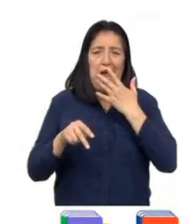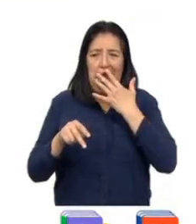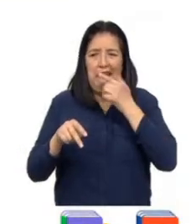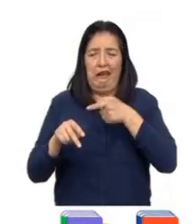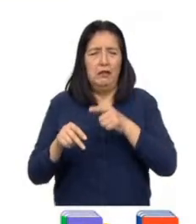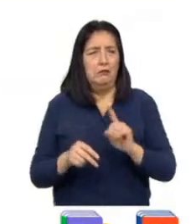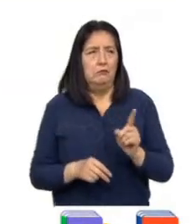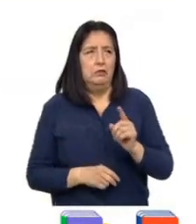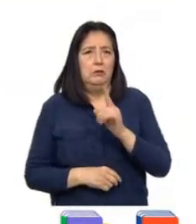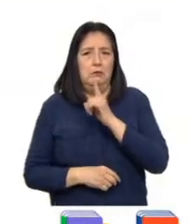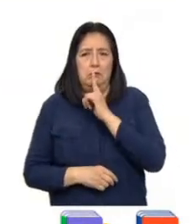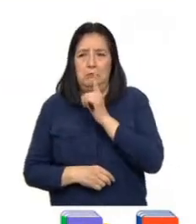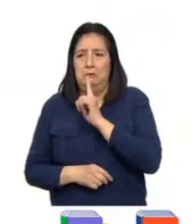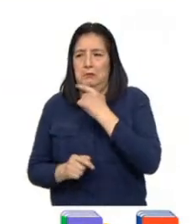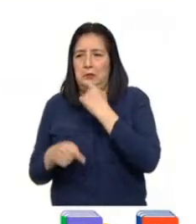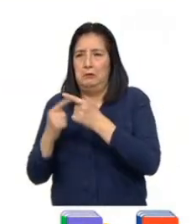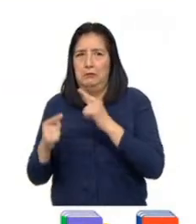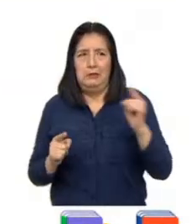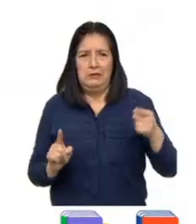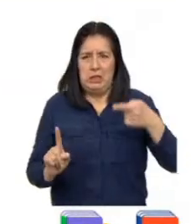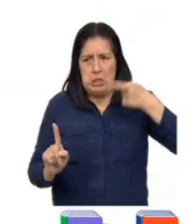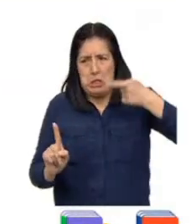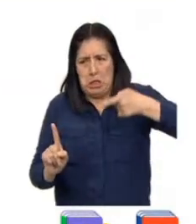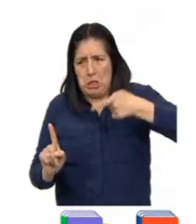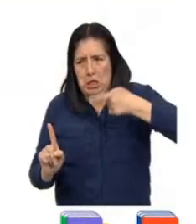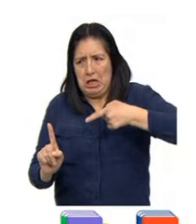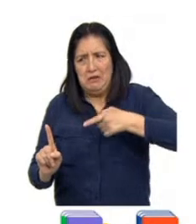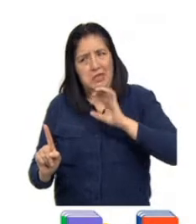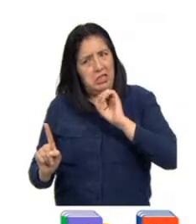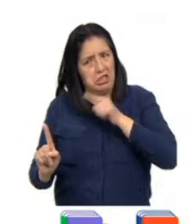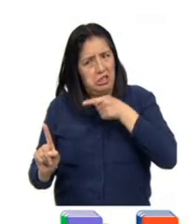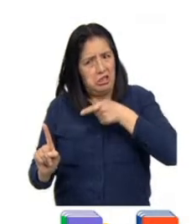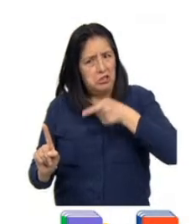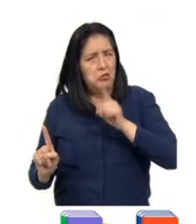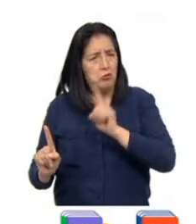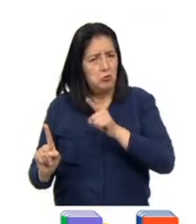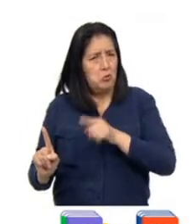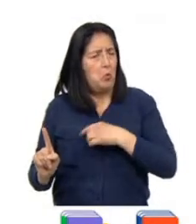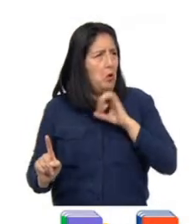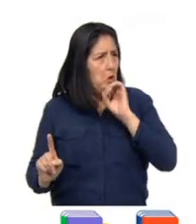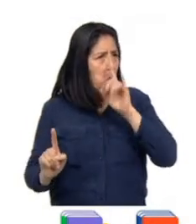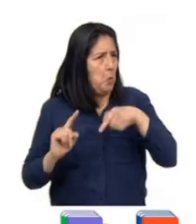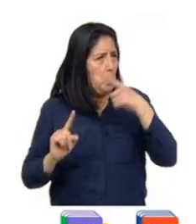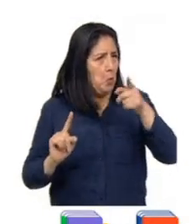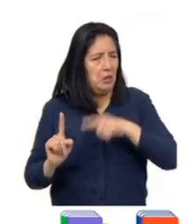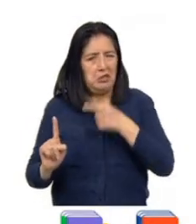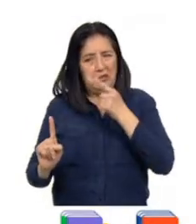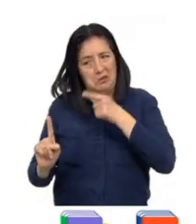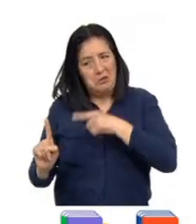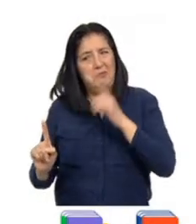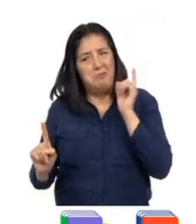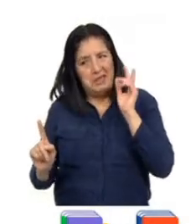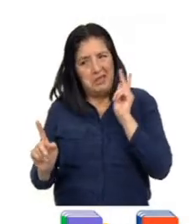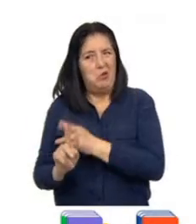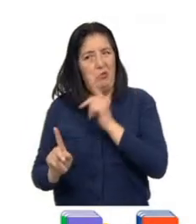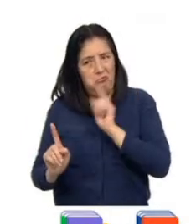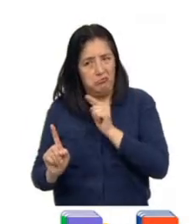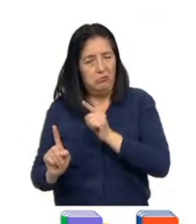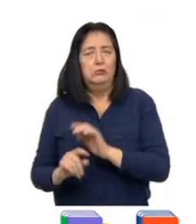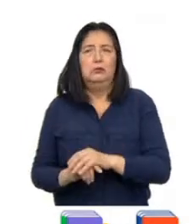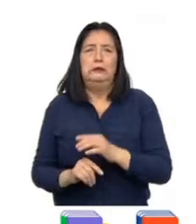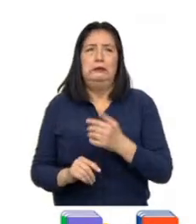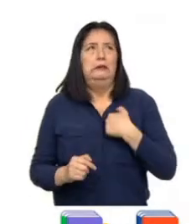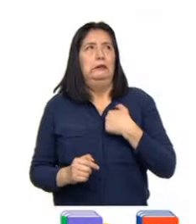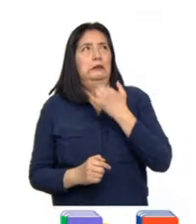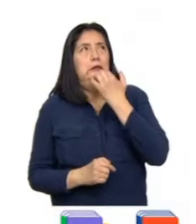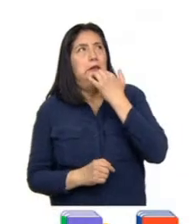conté a nadie porque ellos me amenazaron, diciéndome que, si los delataba, las cosas se iban a poner peor. Tenía